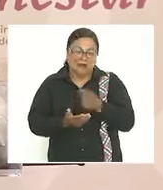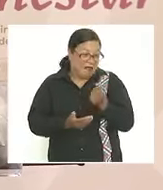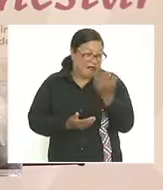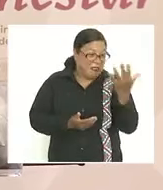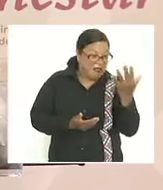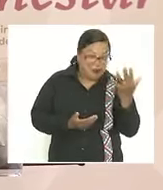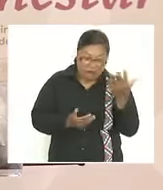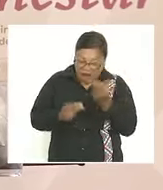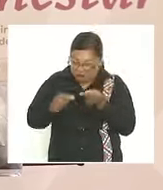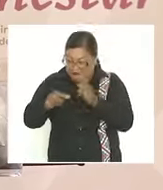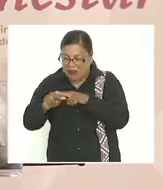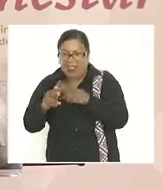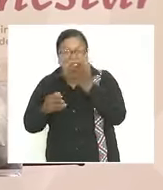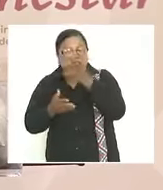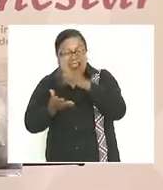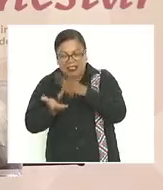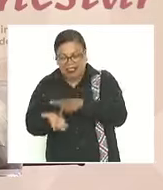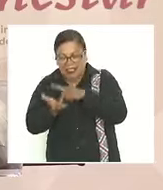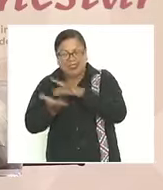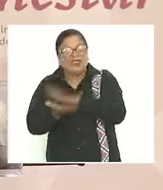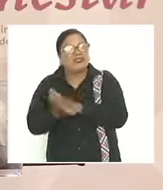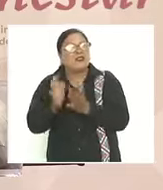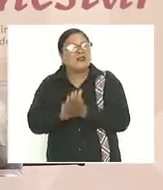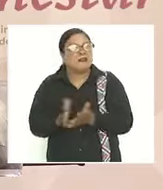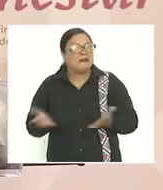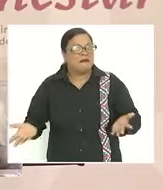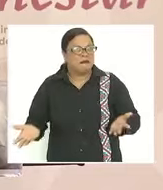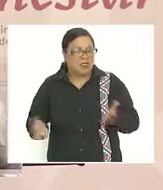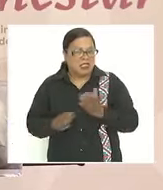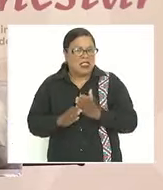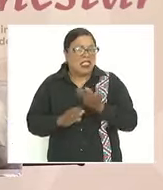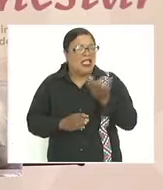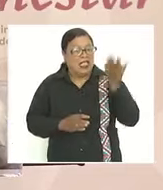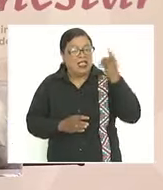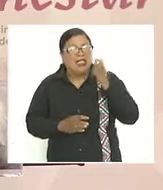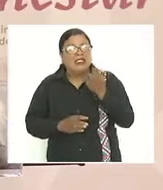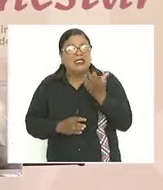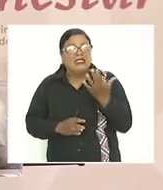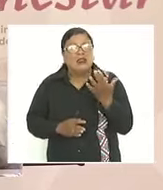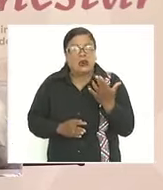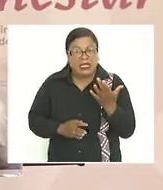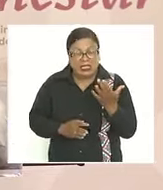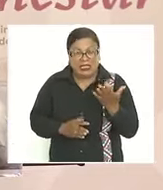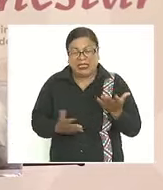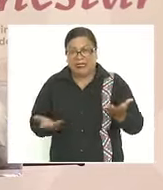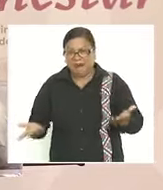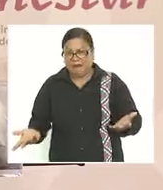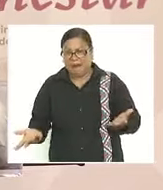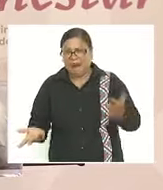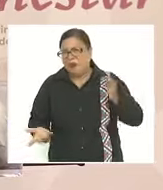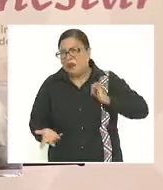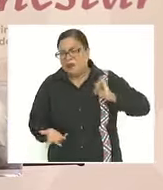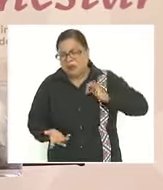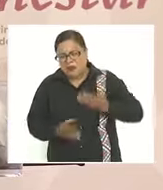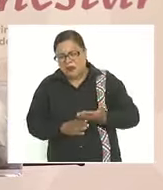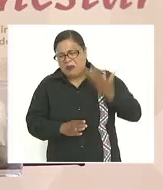10 pero no 50 como era hace